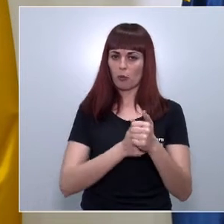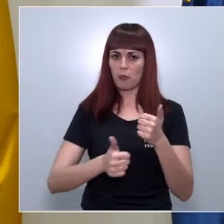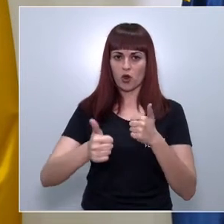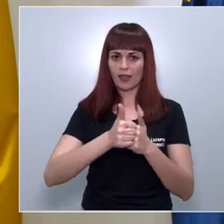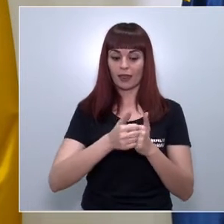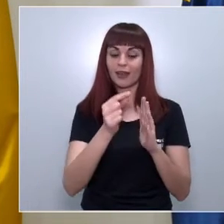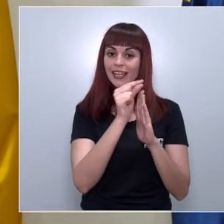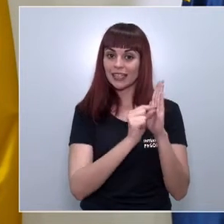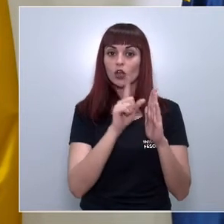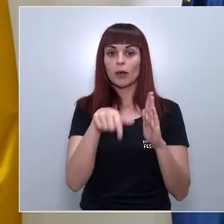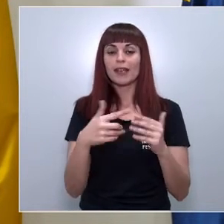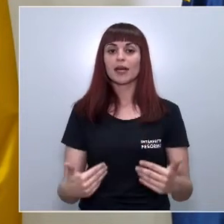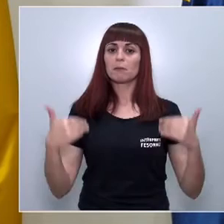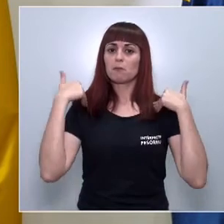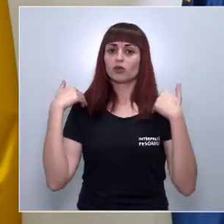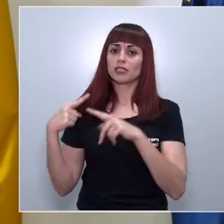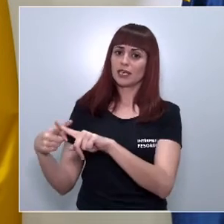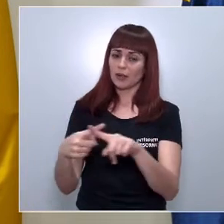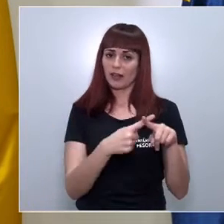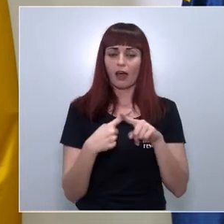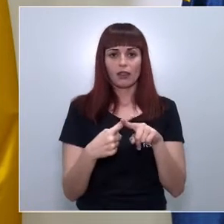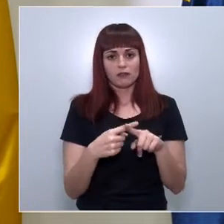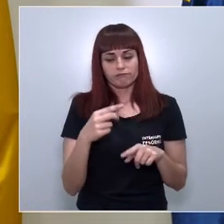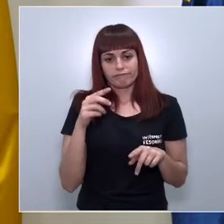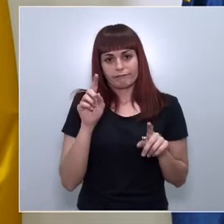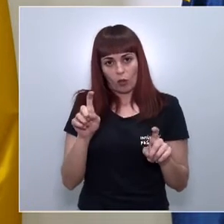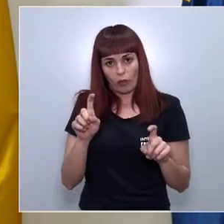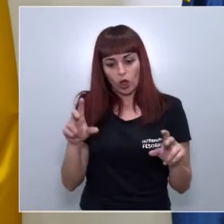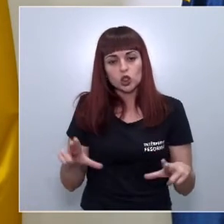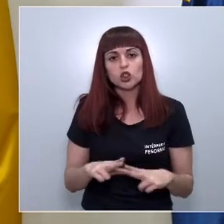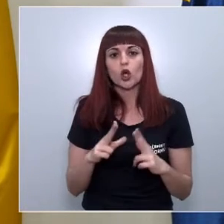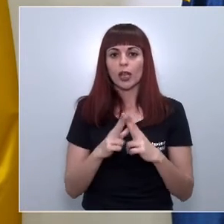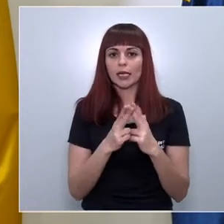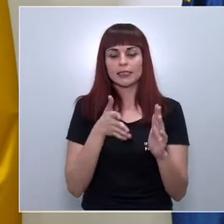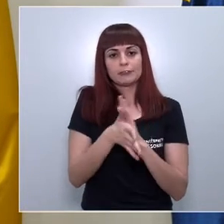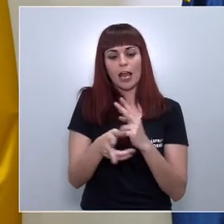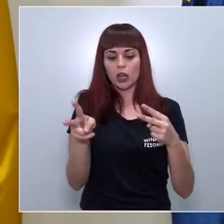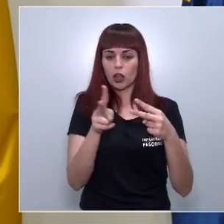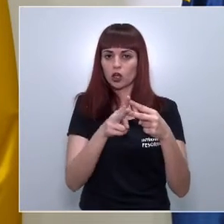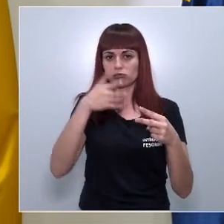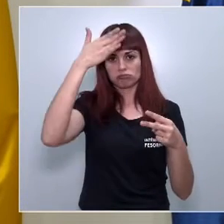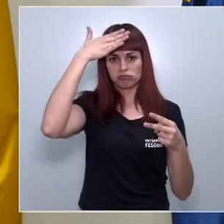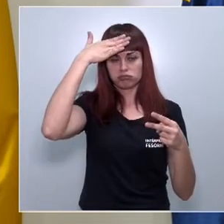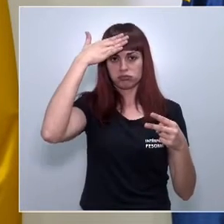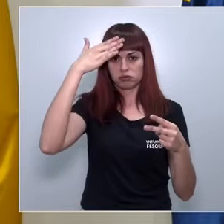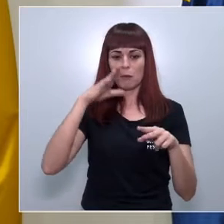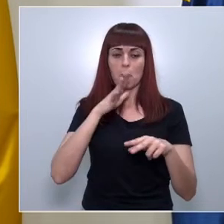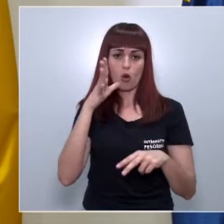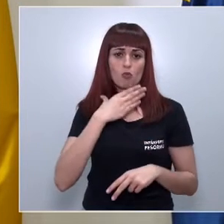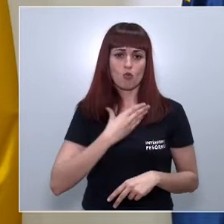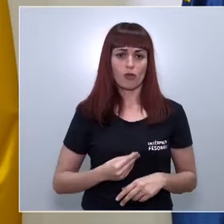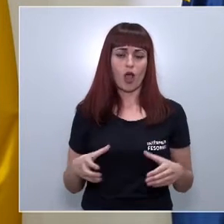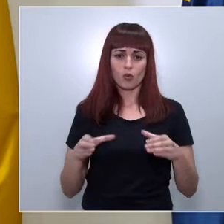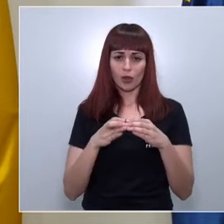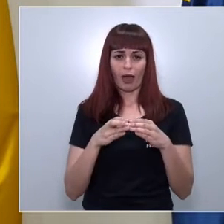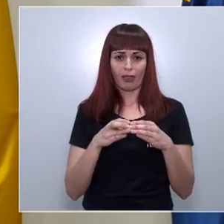junto con la corresponsabilidad y la disciplina social se erigen como los dos pilares fundamentales que han hecho que Murcia sea una de las comunidades